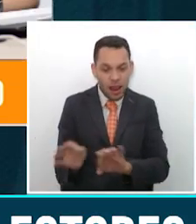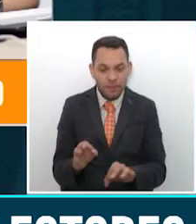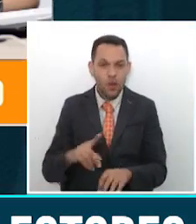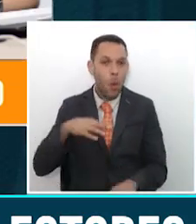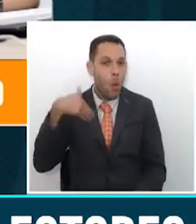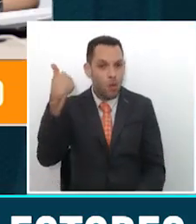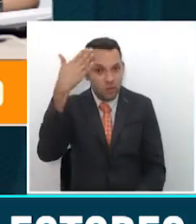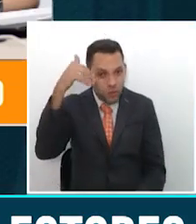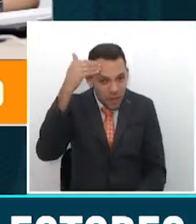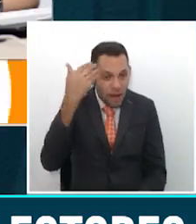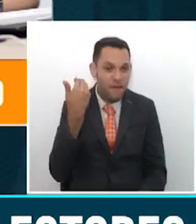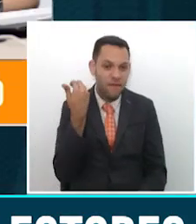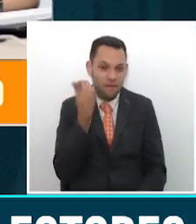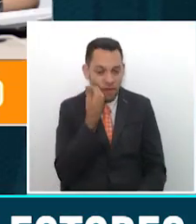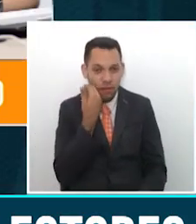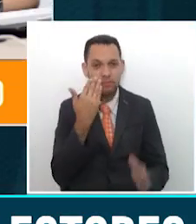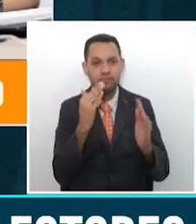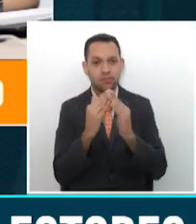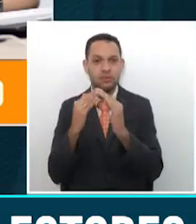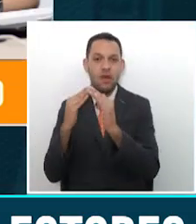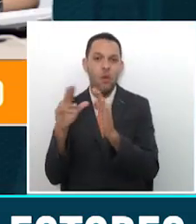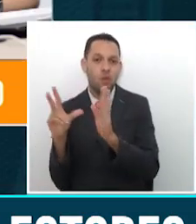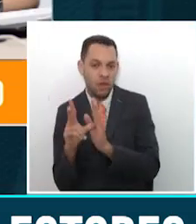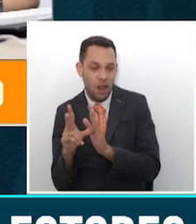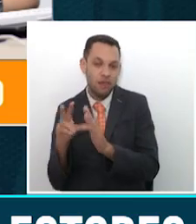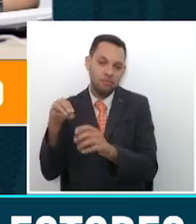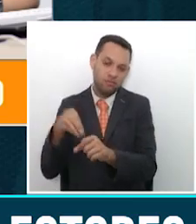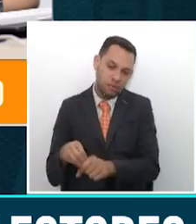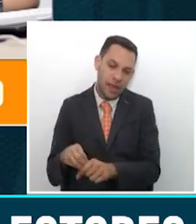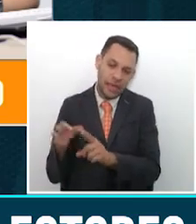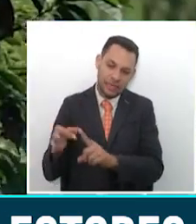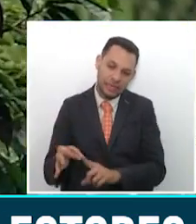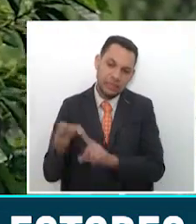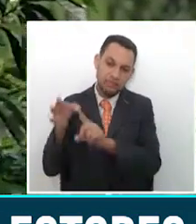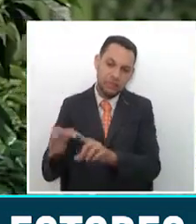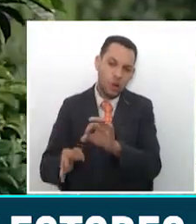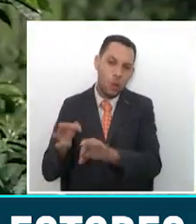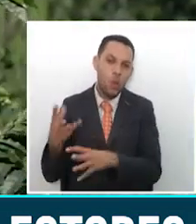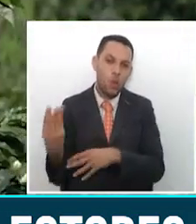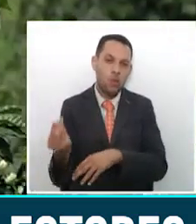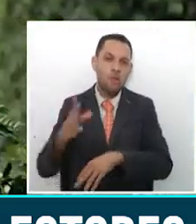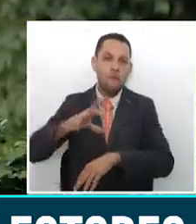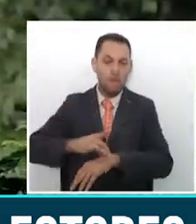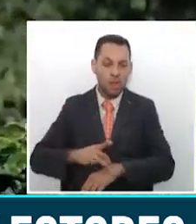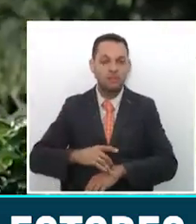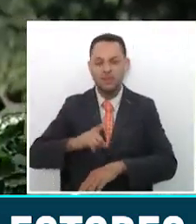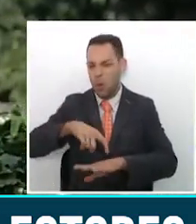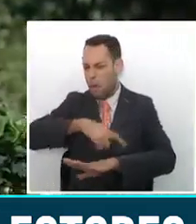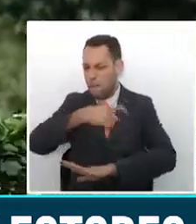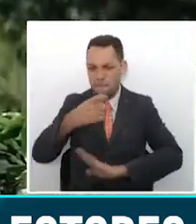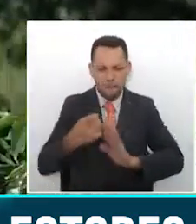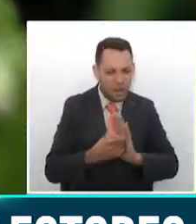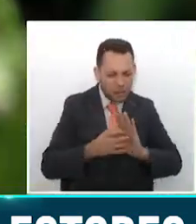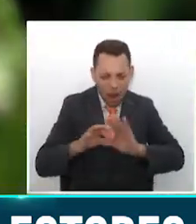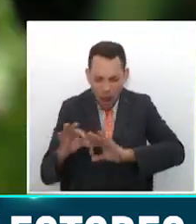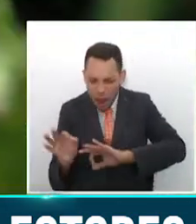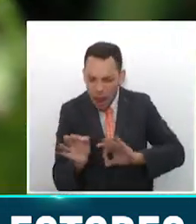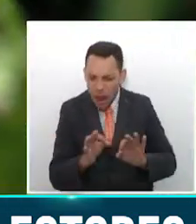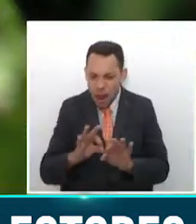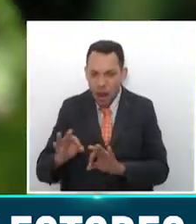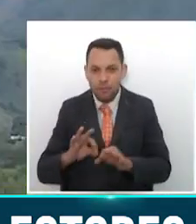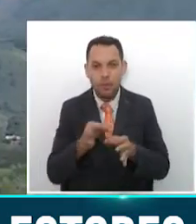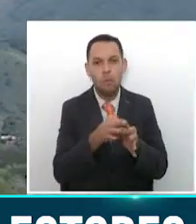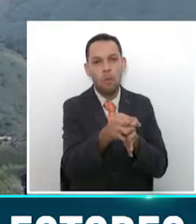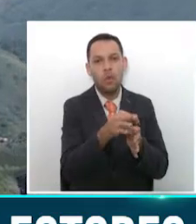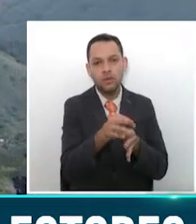síntomas leves a un albergue temporal especial con médicos. De los 14 municipios de Risaralda, 12 son cafeteros,